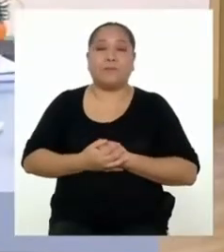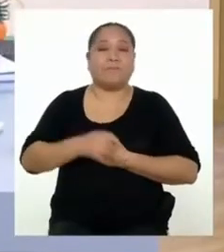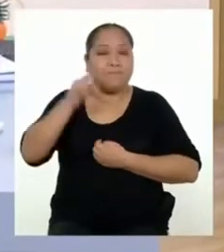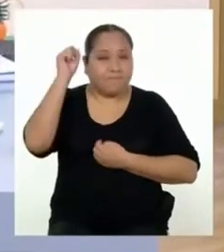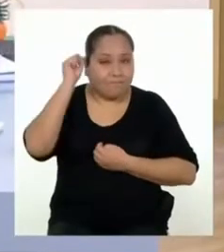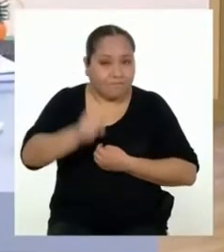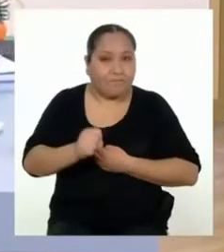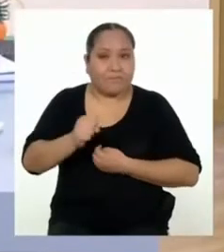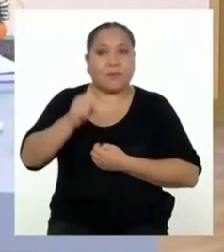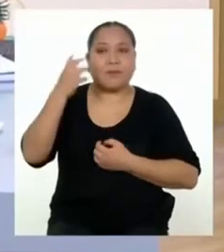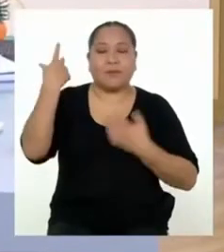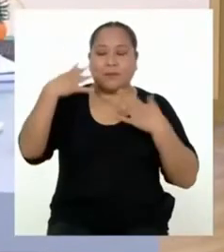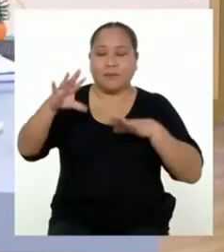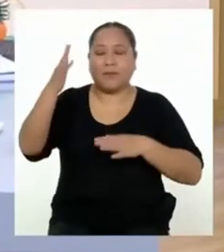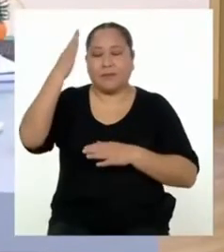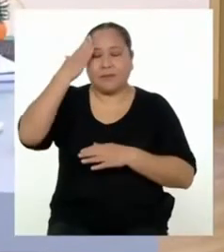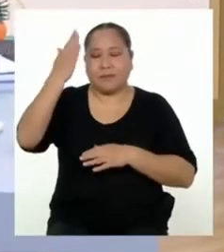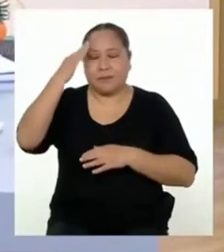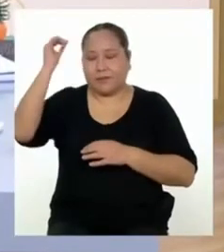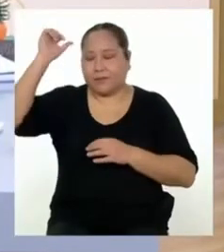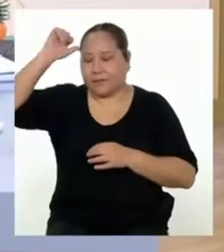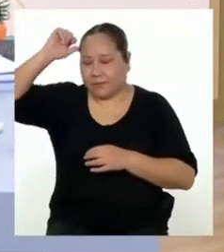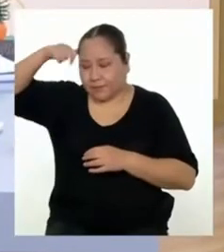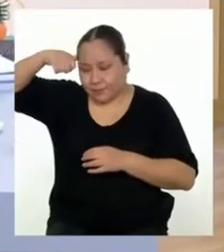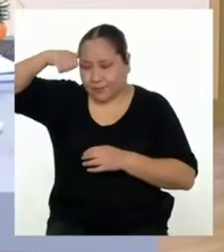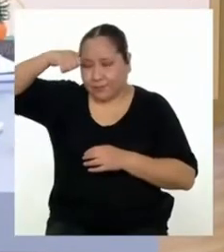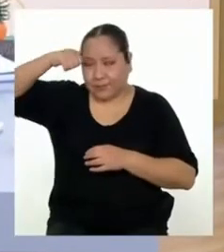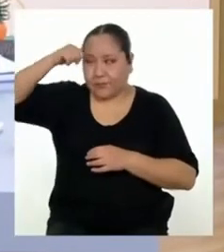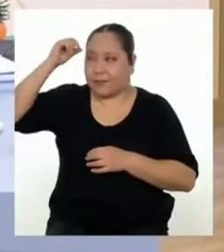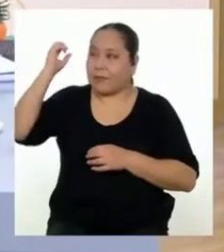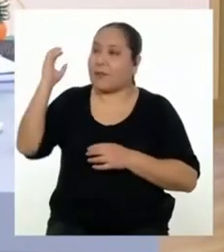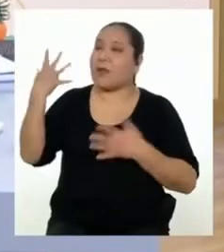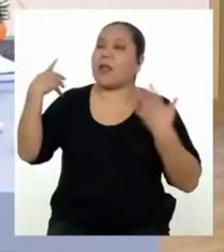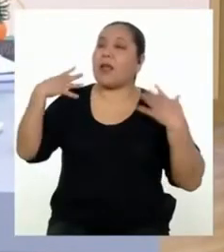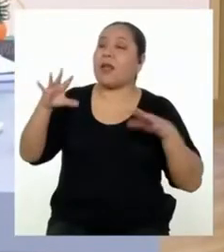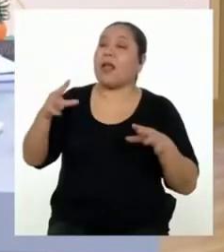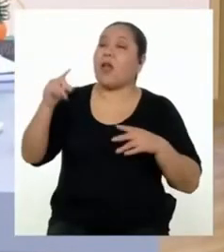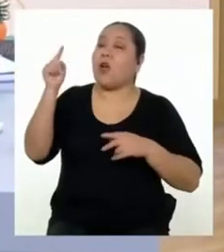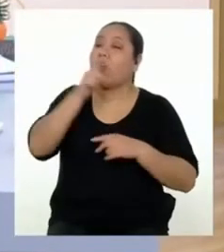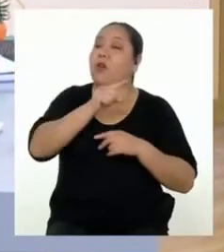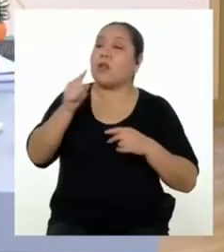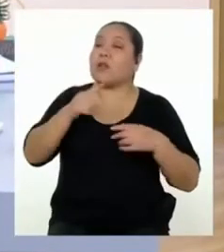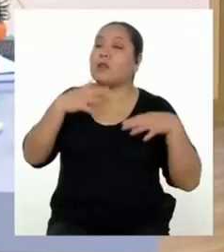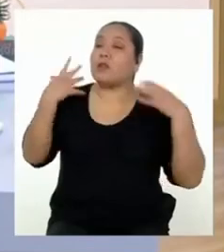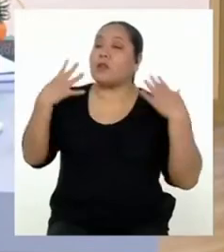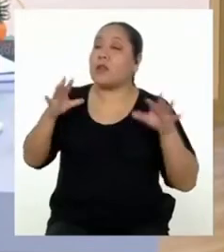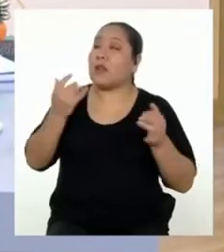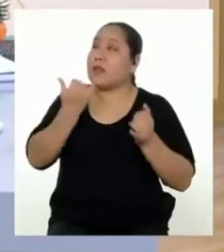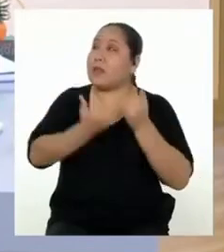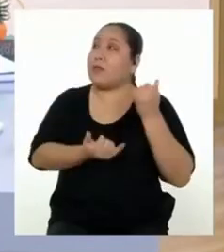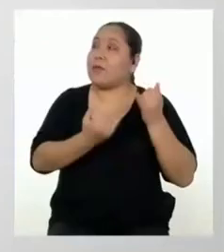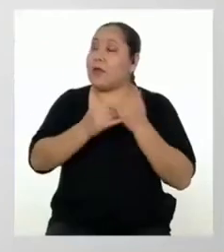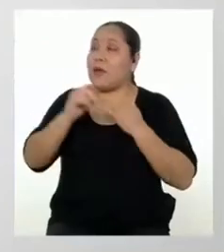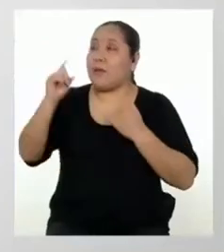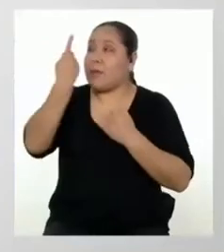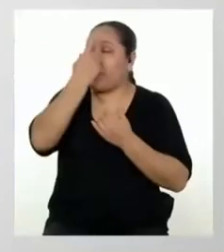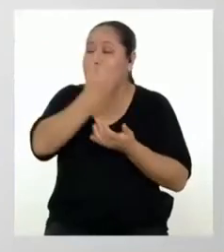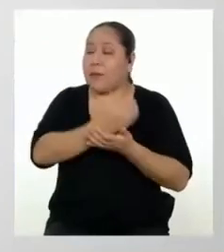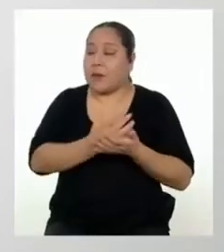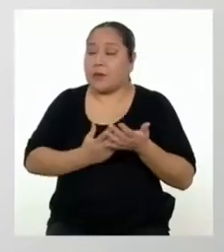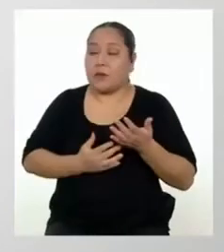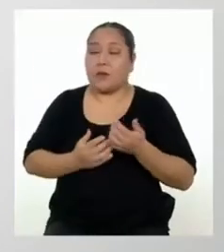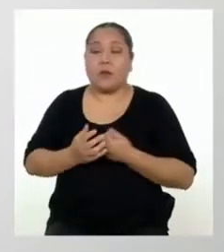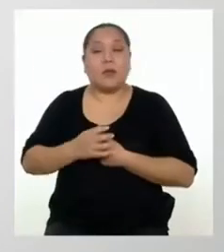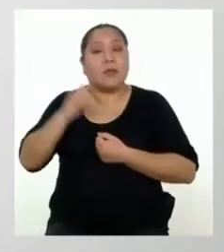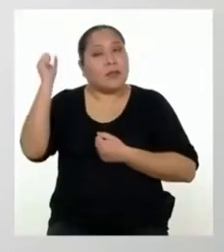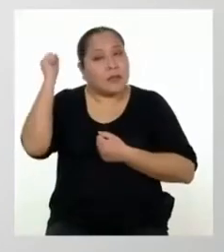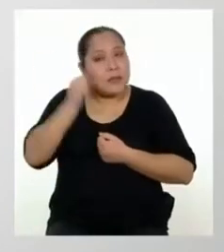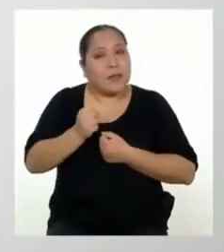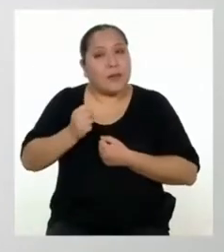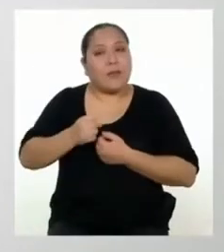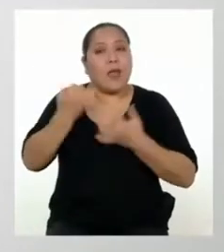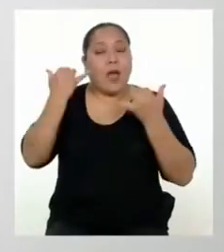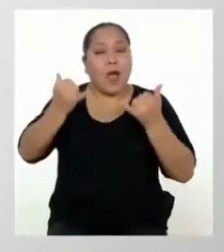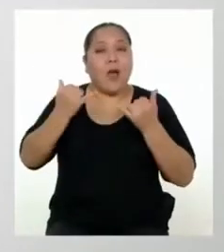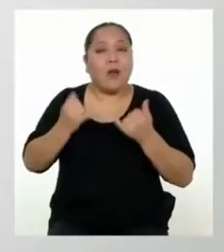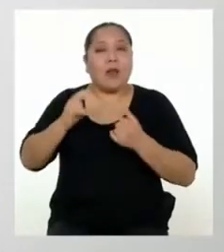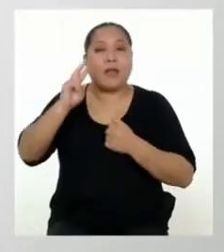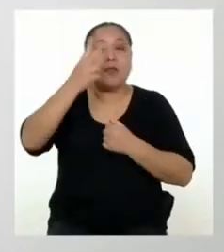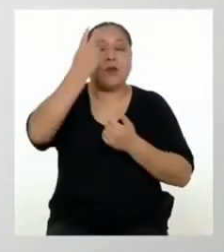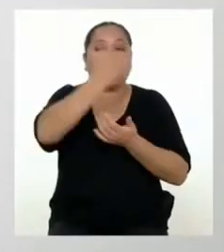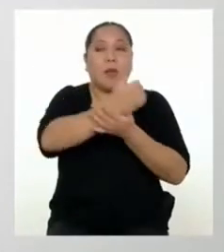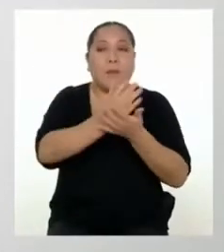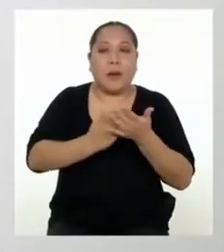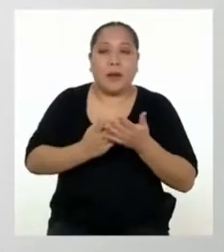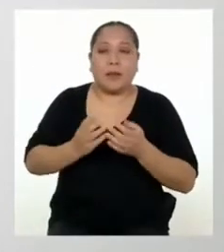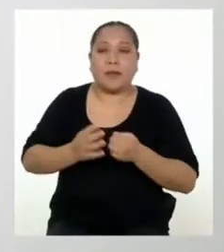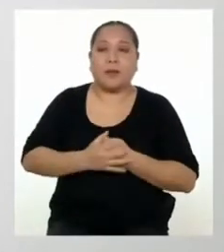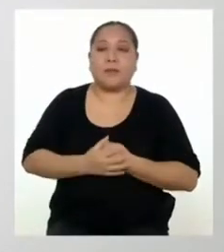Sí, lo tengo presente, profesora. Entonces, ¿con esto ya terminamos el primer paso? Oh, efectivamente. Ahora vamos